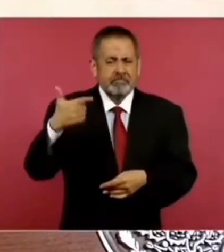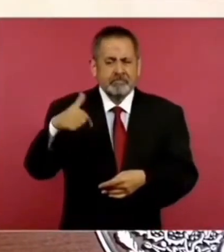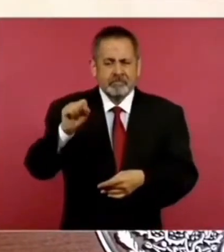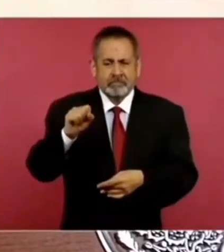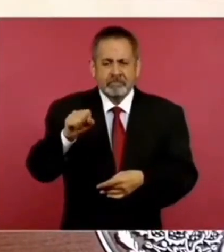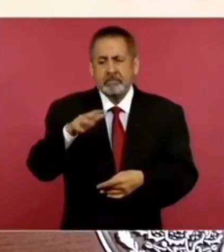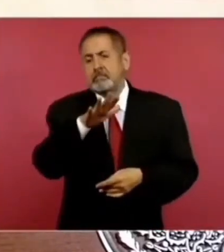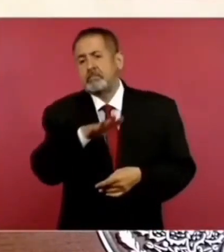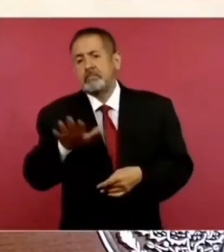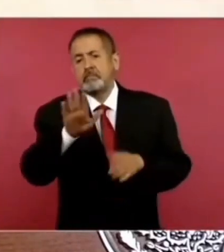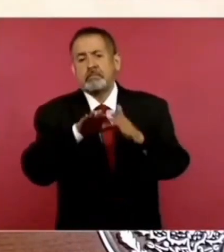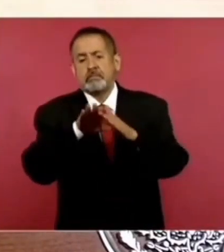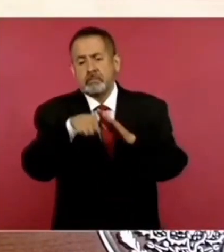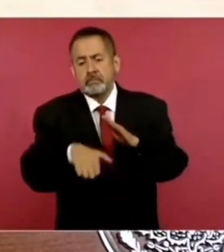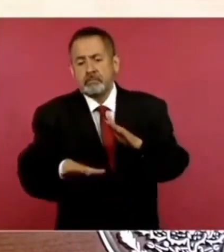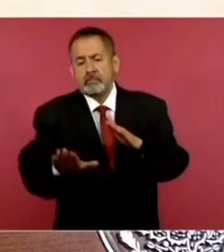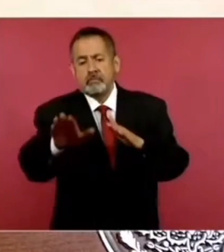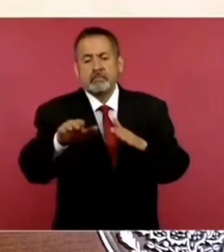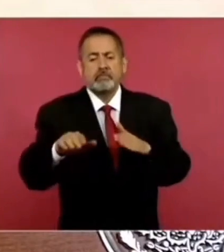Burgos.